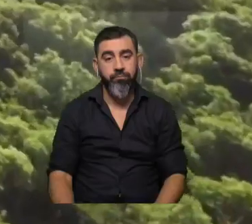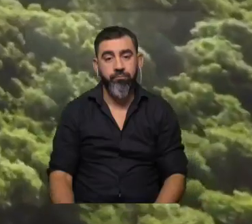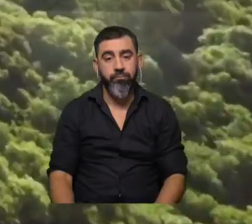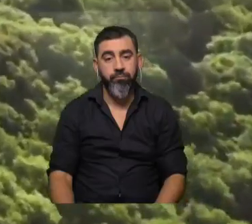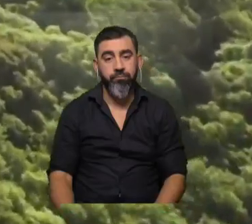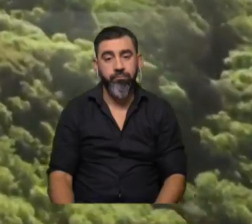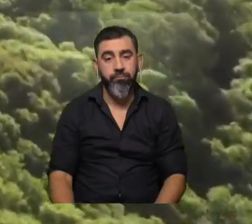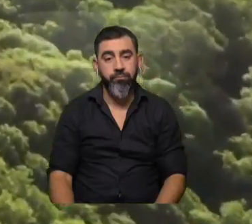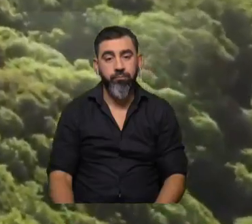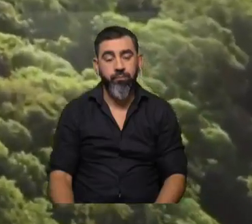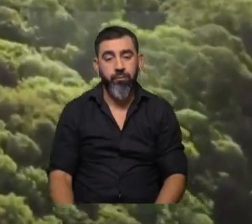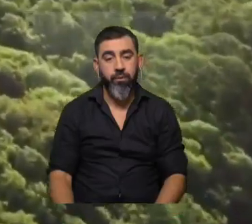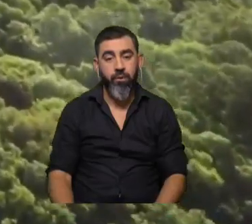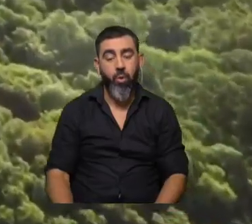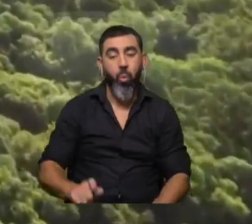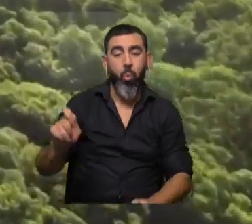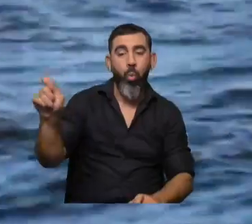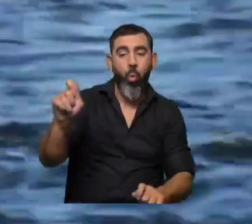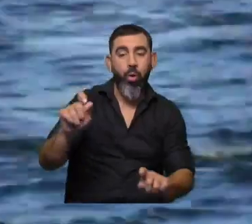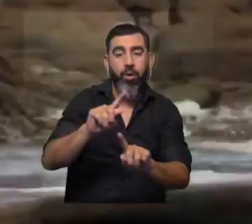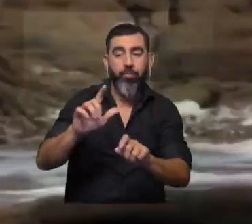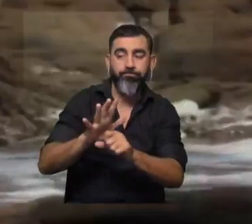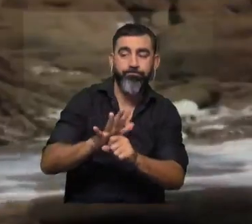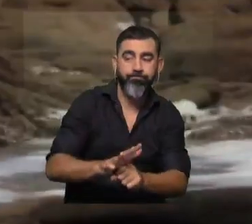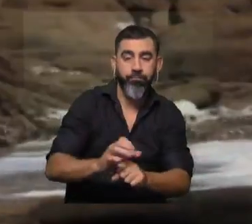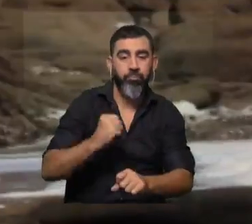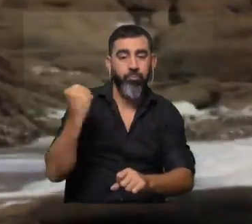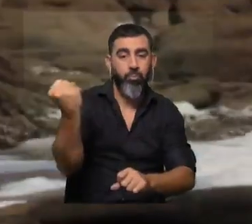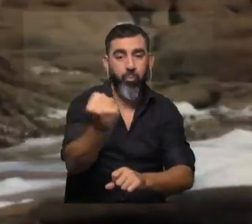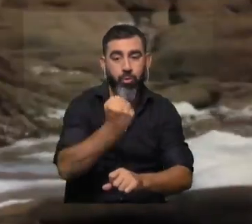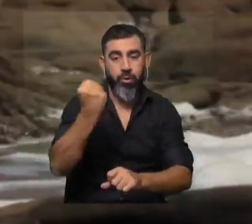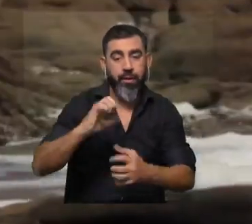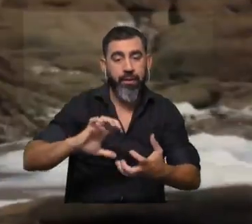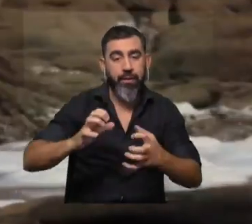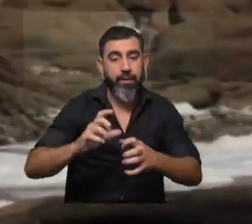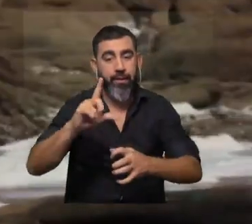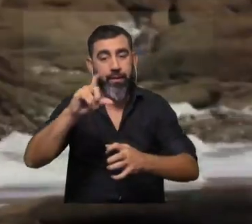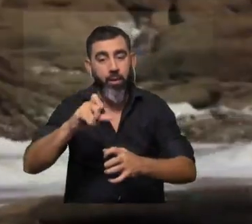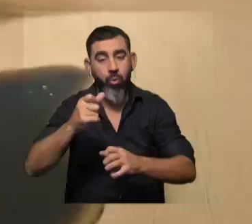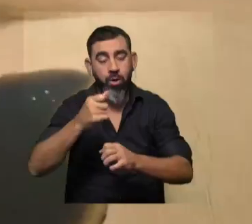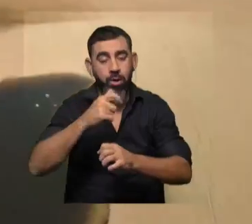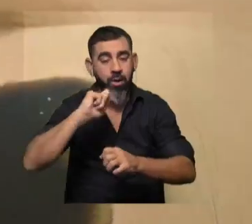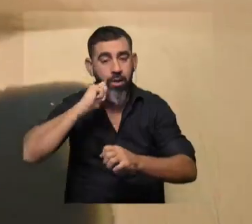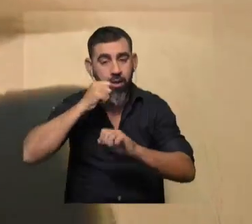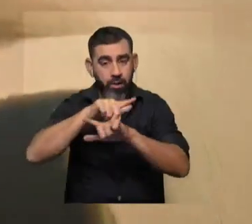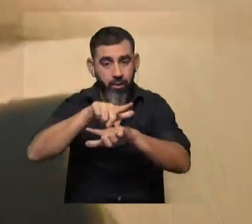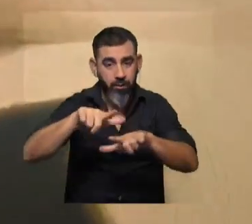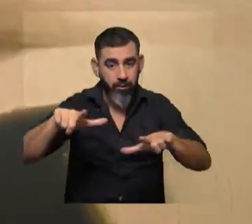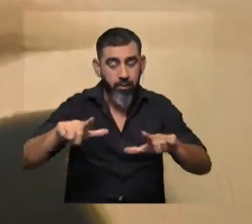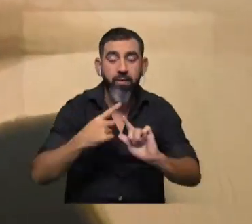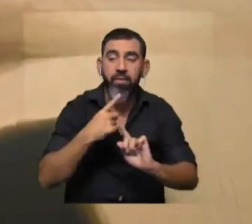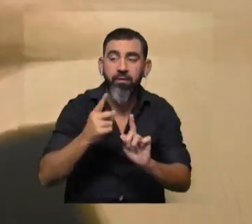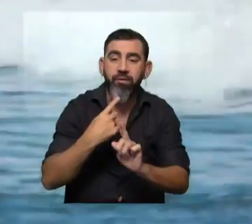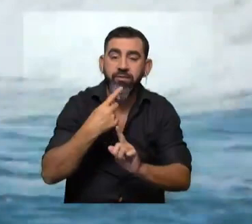Que lo urgente no nos tape lo importante. La crisis del agua potable tiene que servir